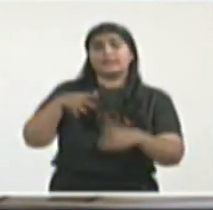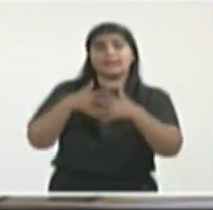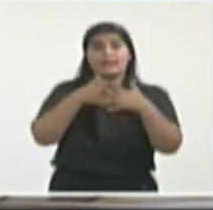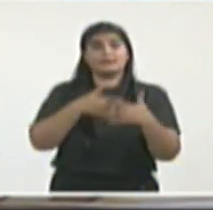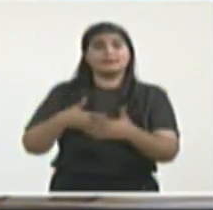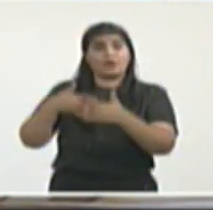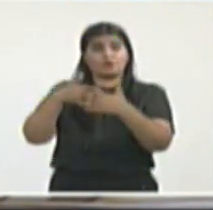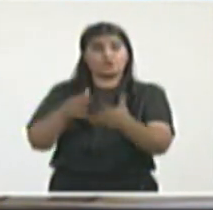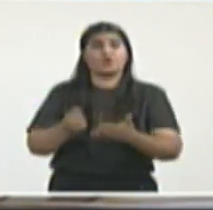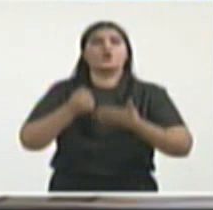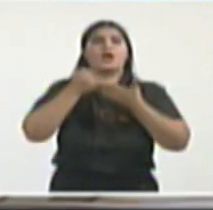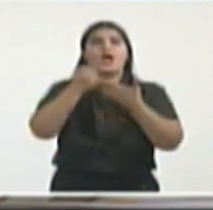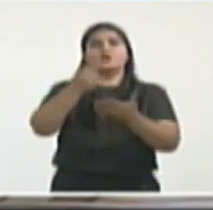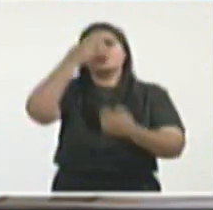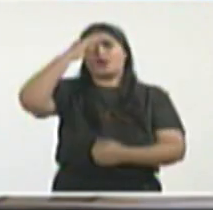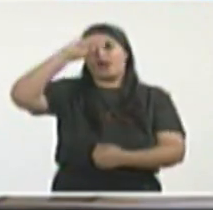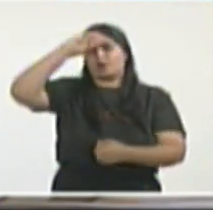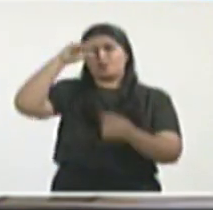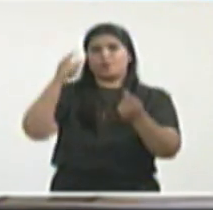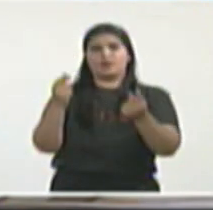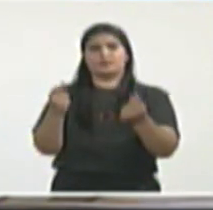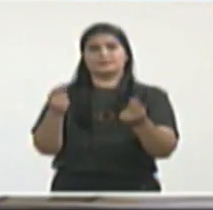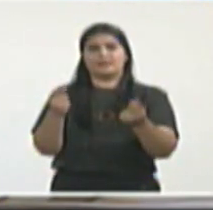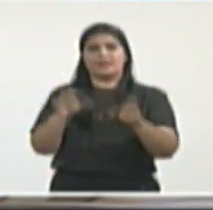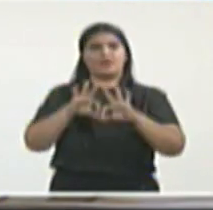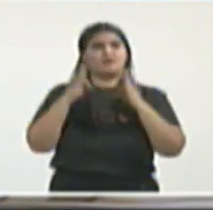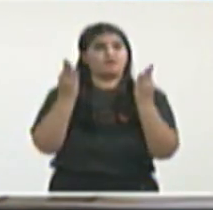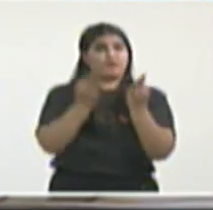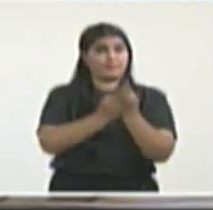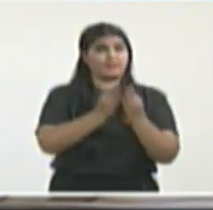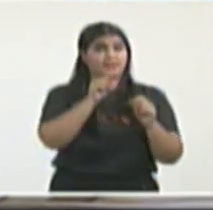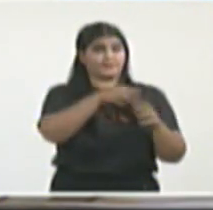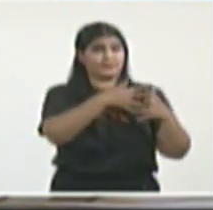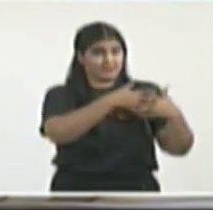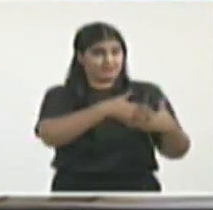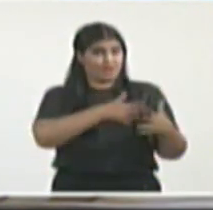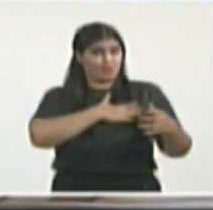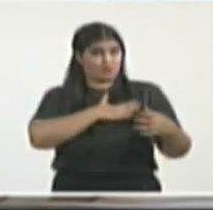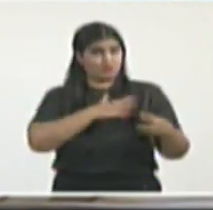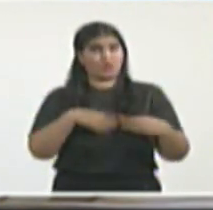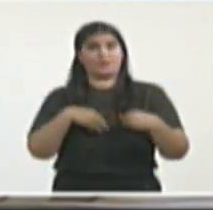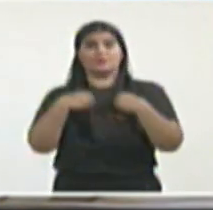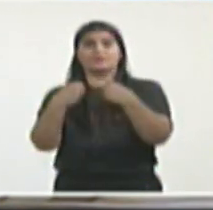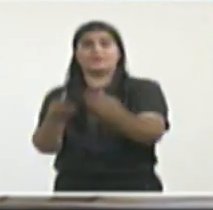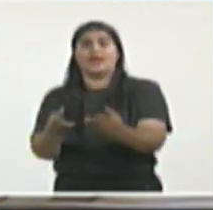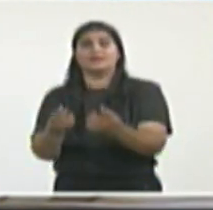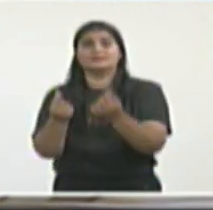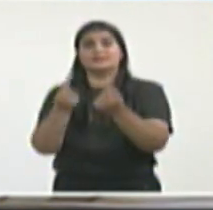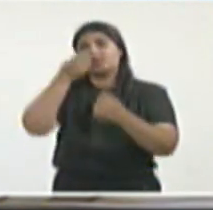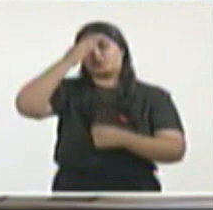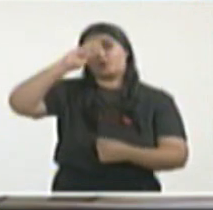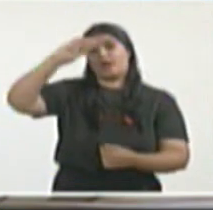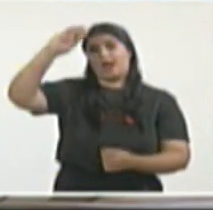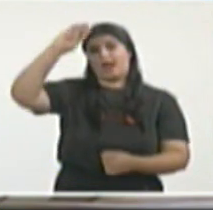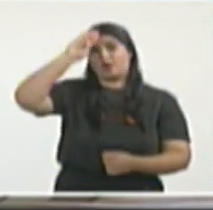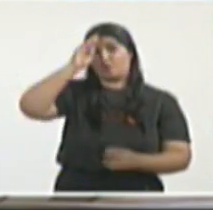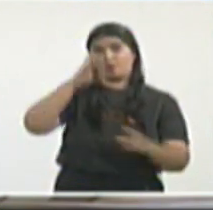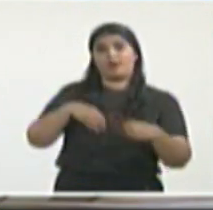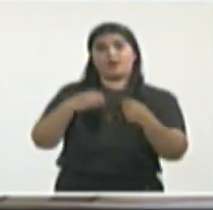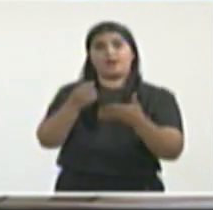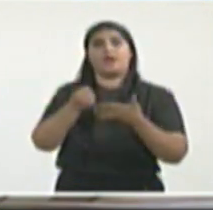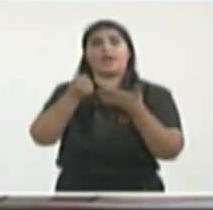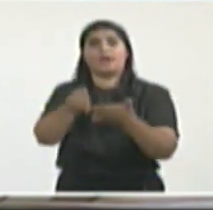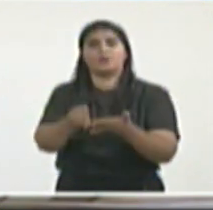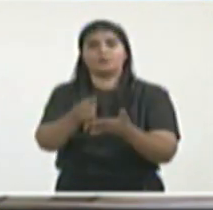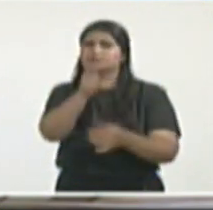salarios nominales y reales con el objetivo de provocar hambre, desesperación y el derrocamiento